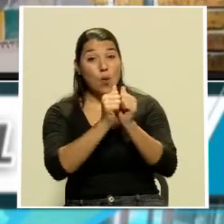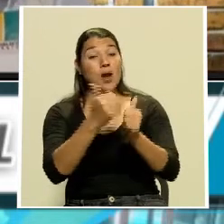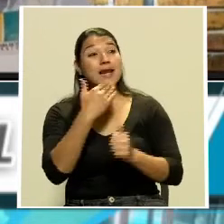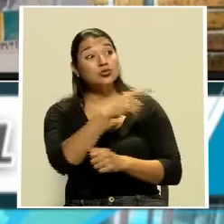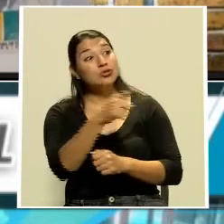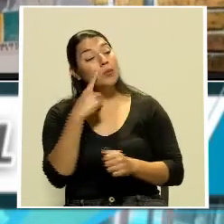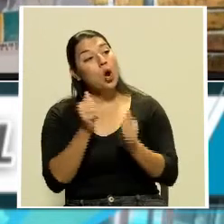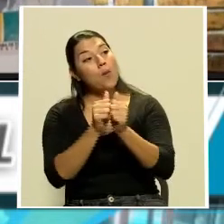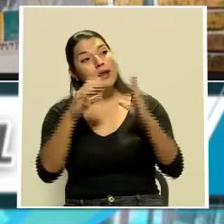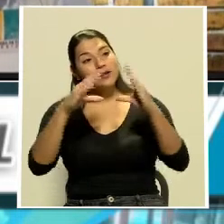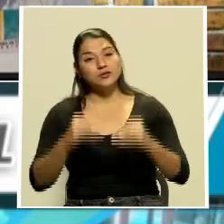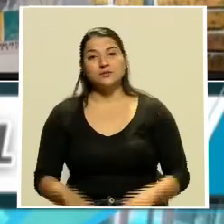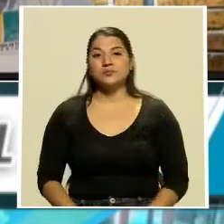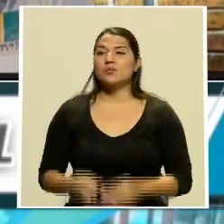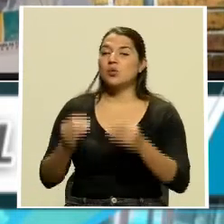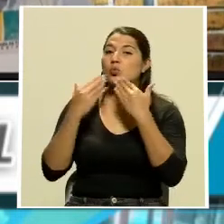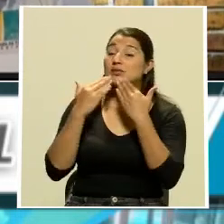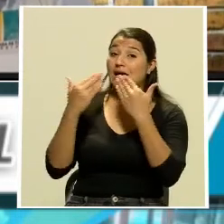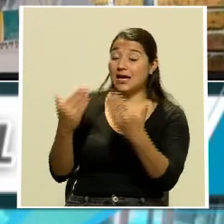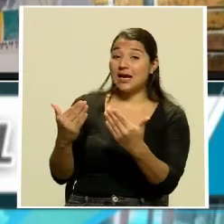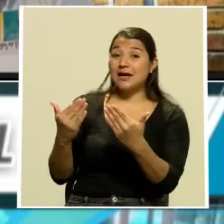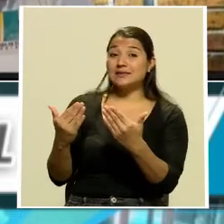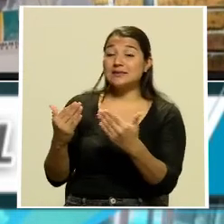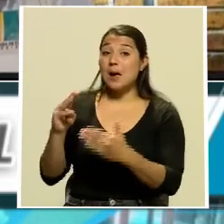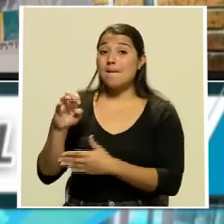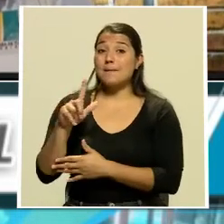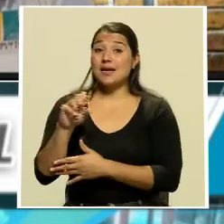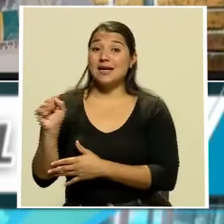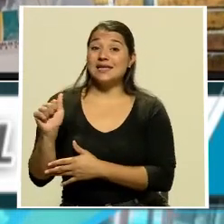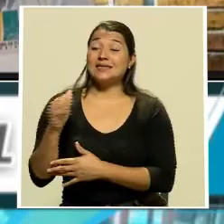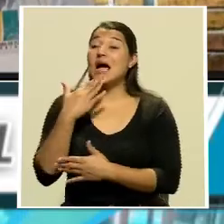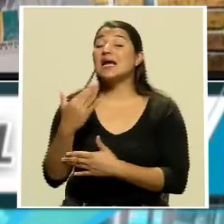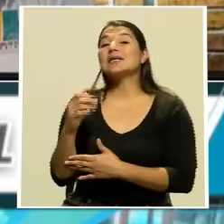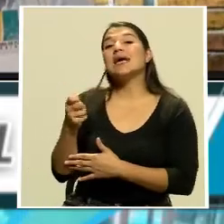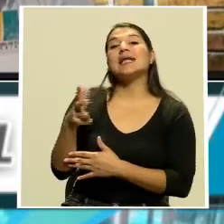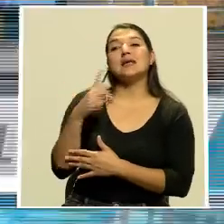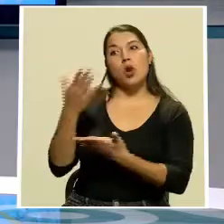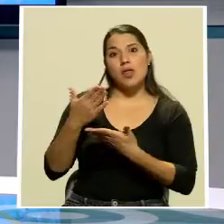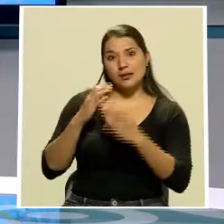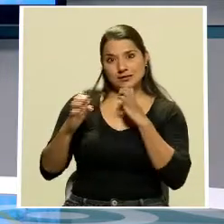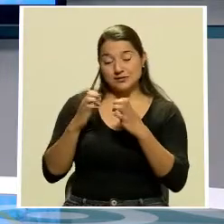acompañarnos esta noche. Muchísimas gracias, Melissa, y a Canal 13 por darnos el espacio.